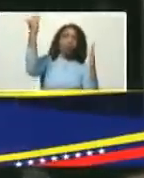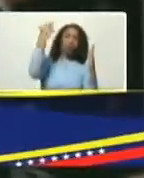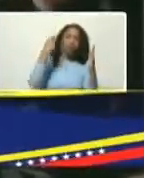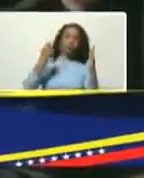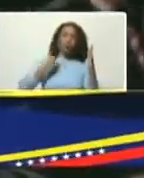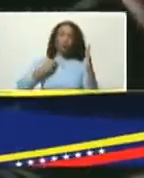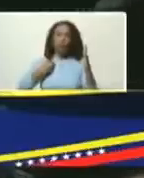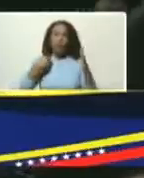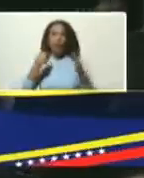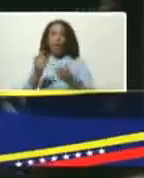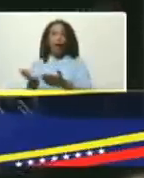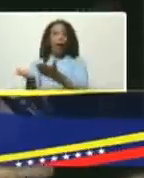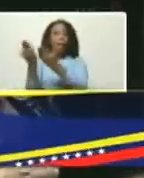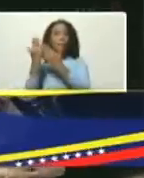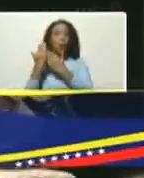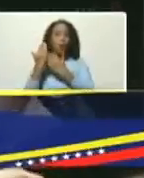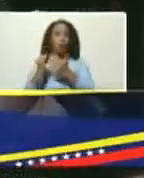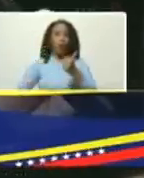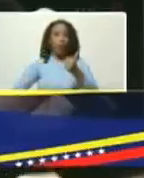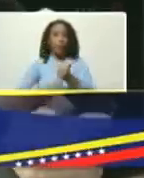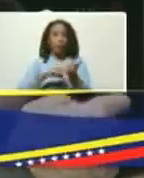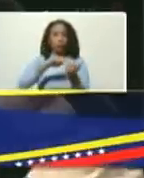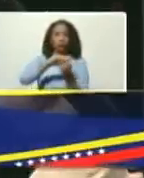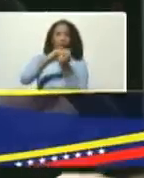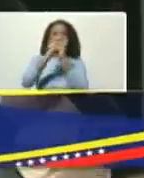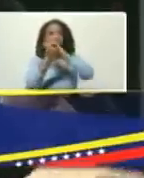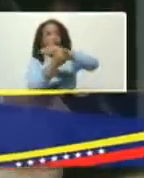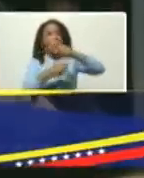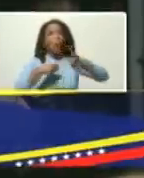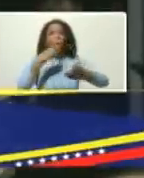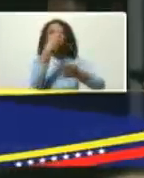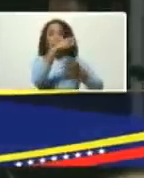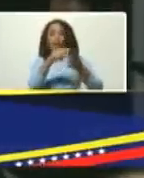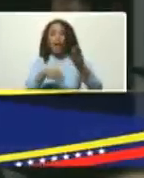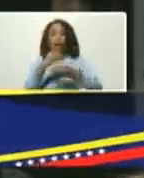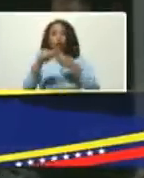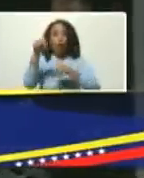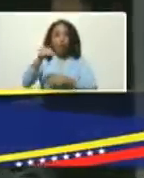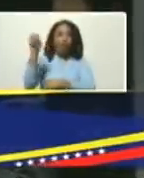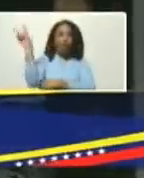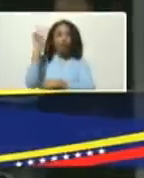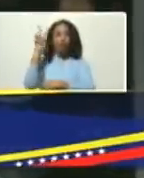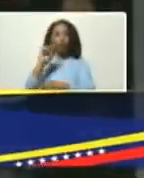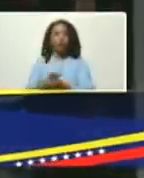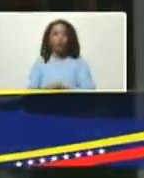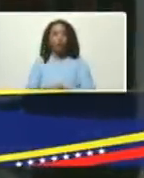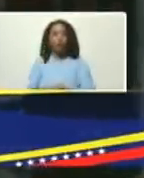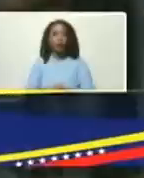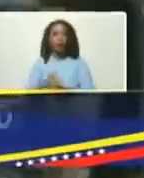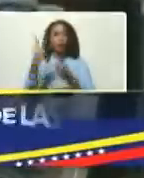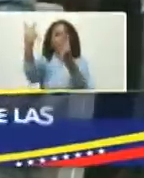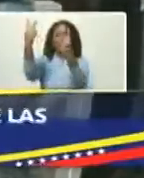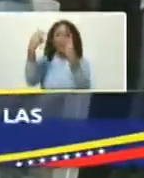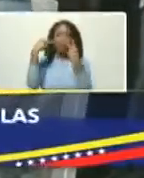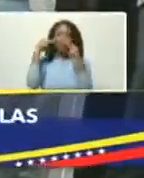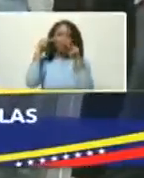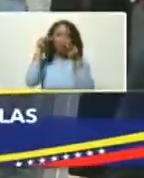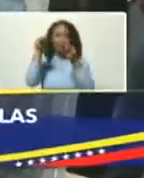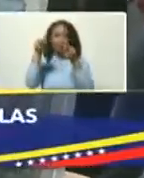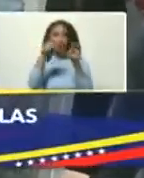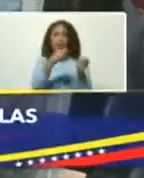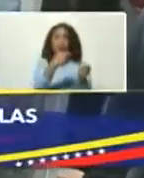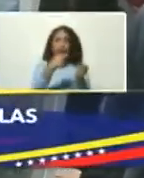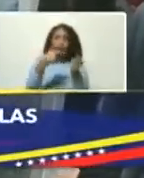que favorezca la transformación de los productos hechos en Venezuela en miras de llevar productos